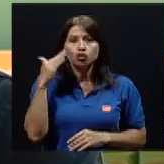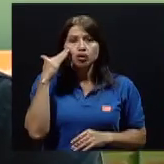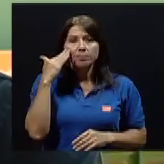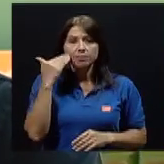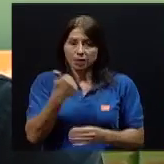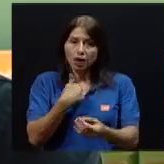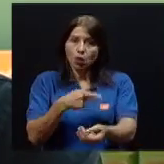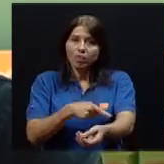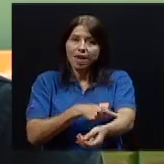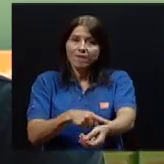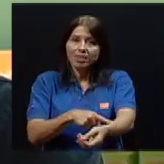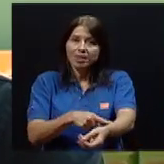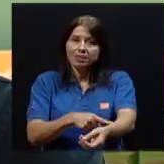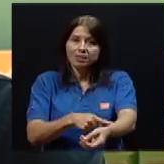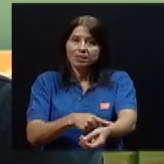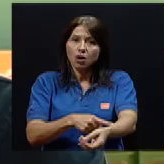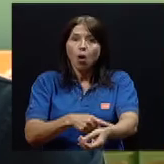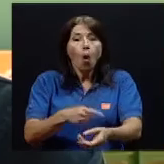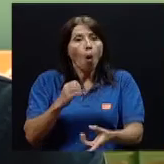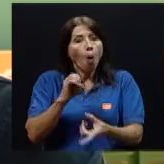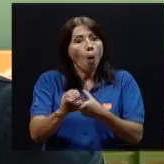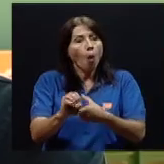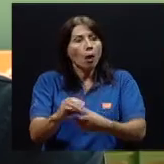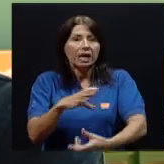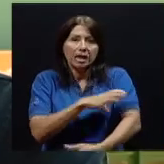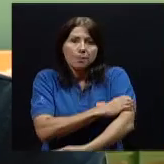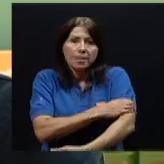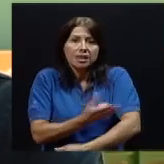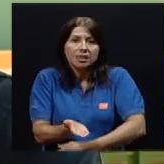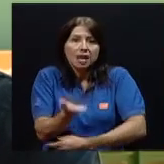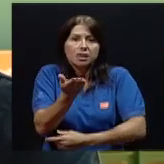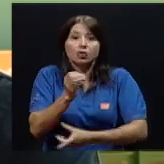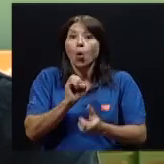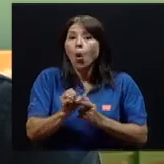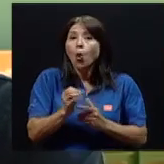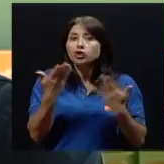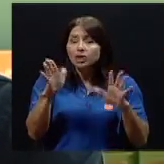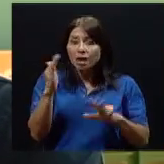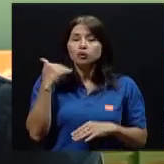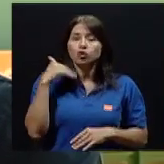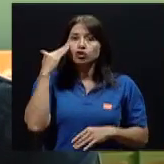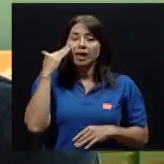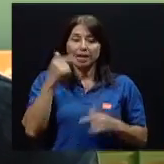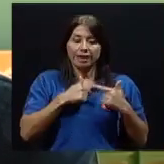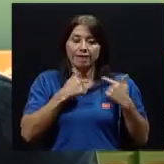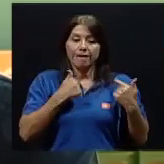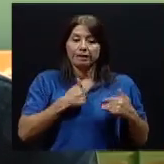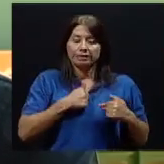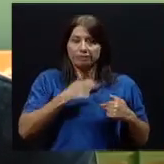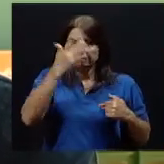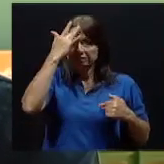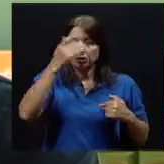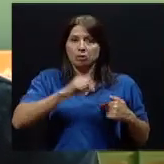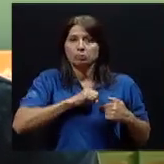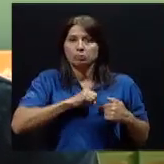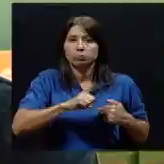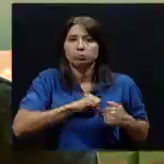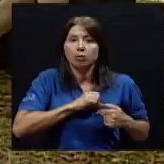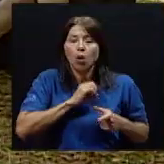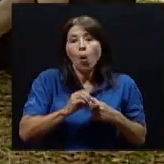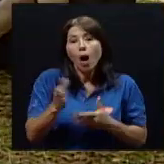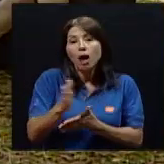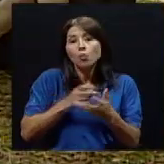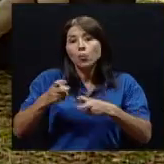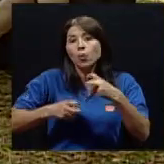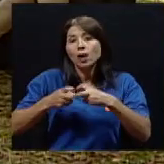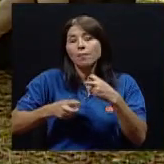tengo diabetes, o sé que soy hipertenso, o sé que tengo enfermedad cardíaca porque tuvo un infarto, enfermedad renal por alguna de todas sus causas,